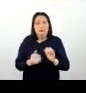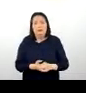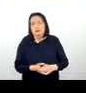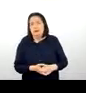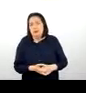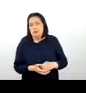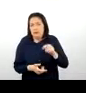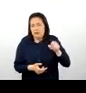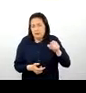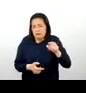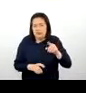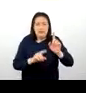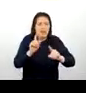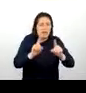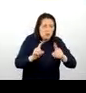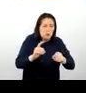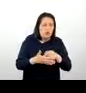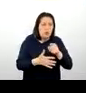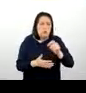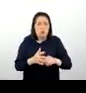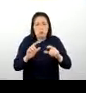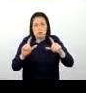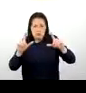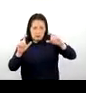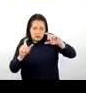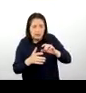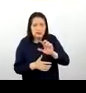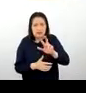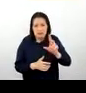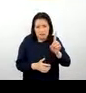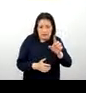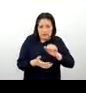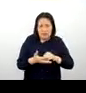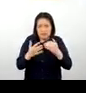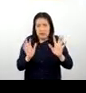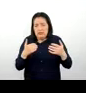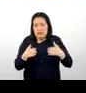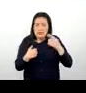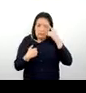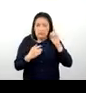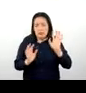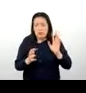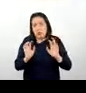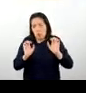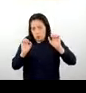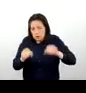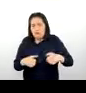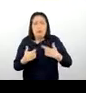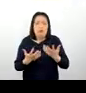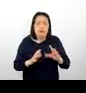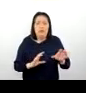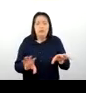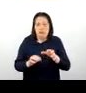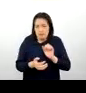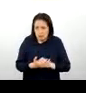Estas son algunas imágenes en 3D que se tiene ya proyectado, esperamos poder lograrlo, ¿no?